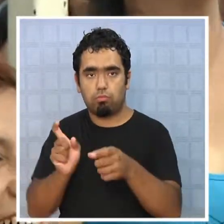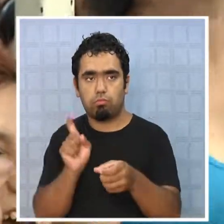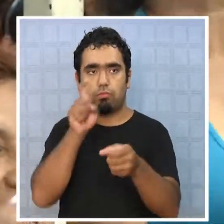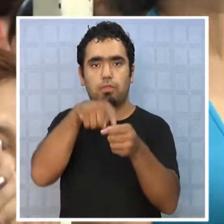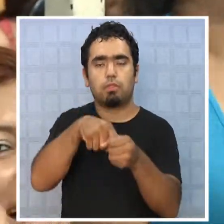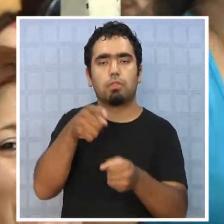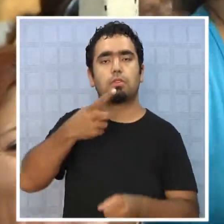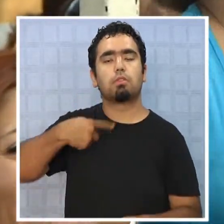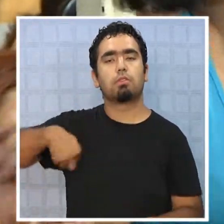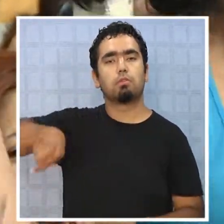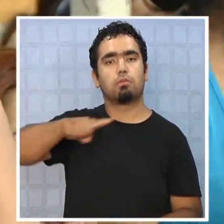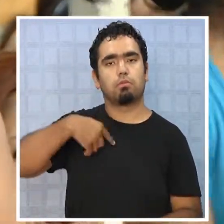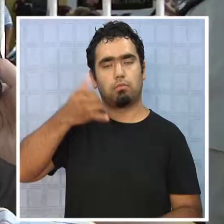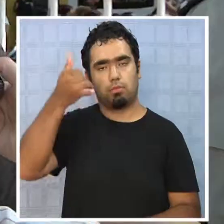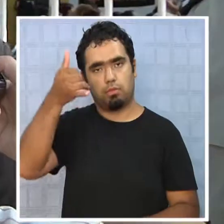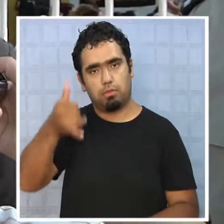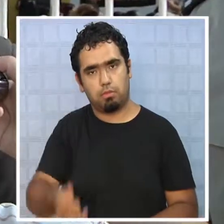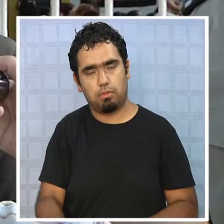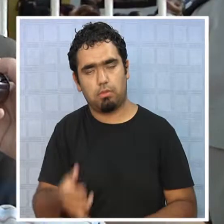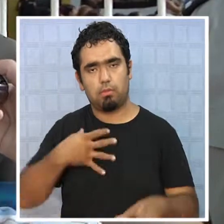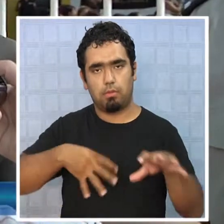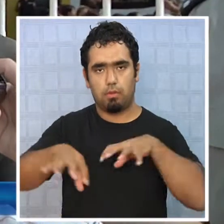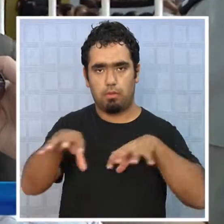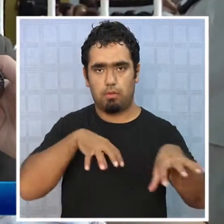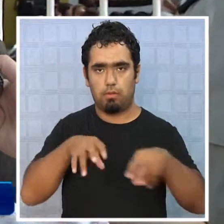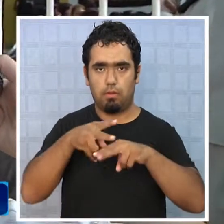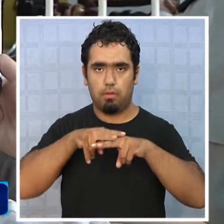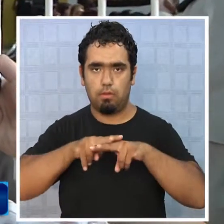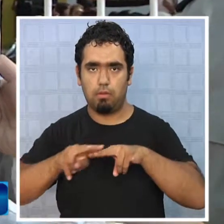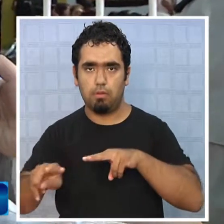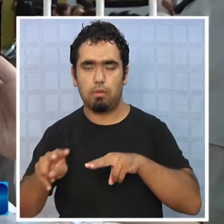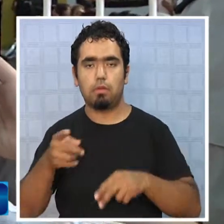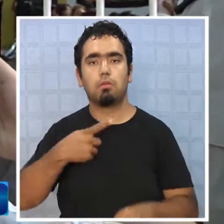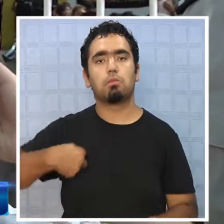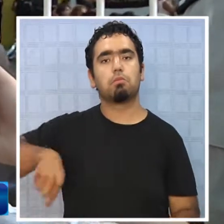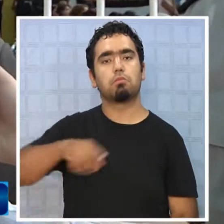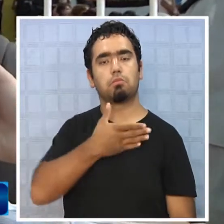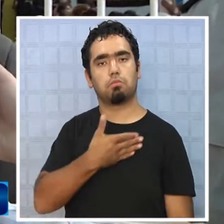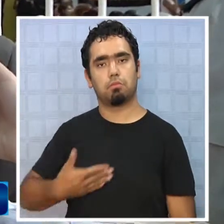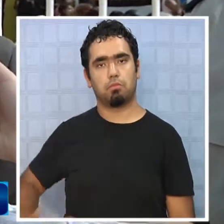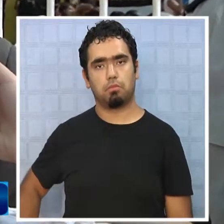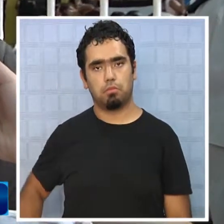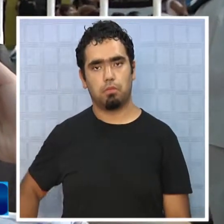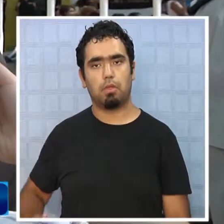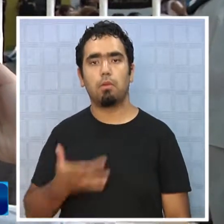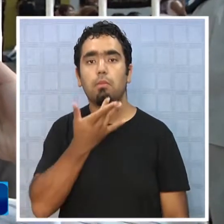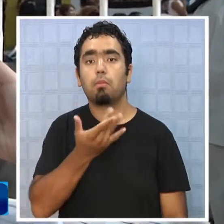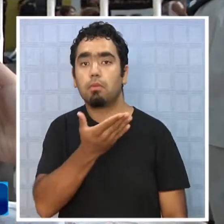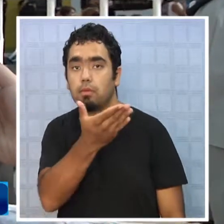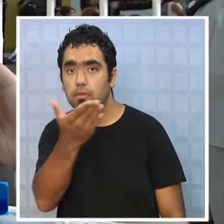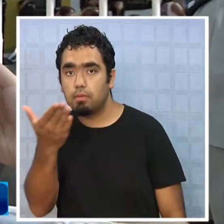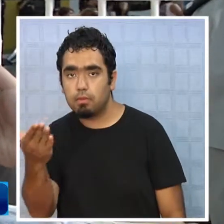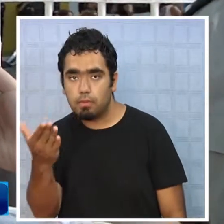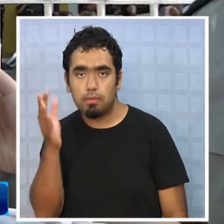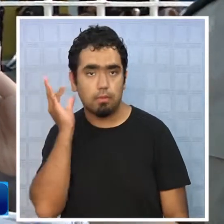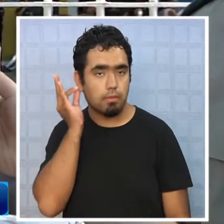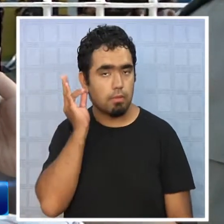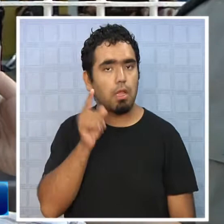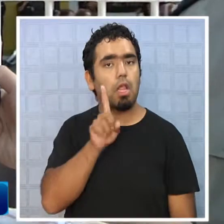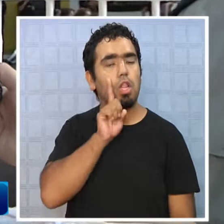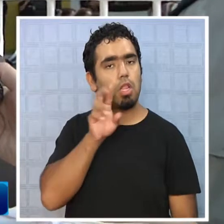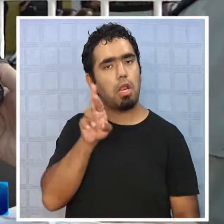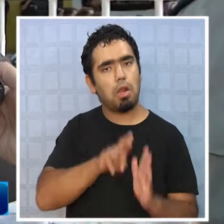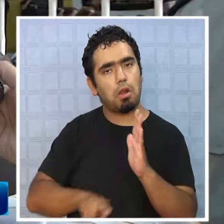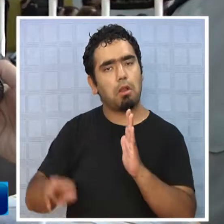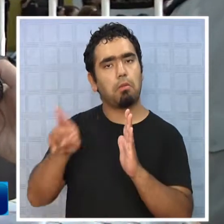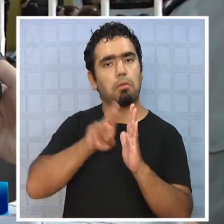de nuestra sociedad, por tanto, siempre se han desarrollado estas actividades y nosotros como gobierno ahora no queremos ser menos, porque ellas, así como